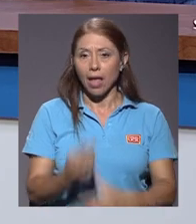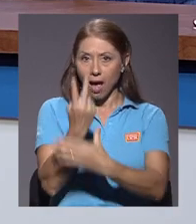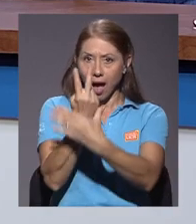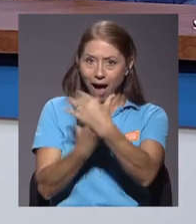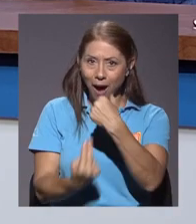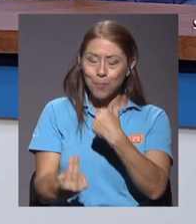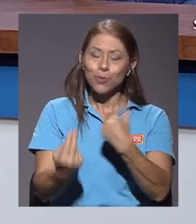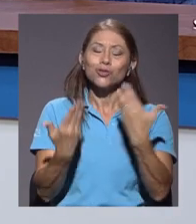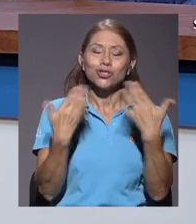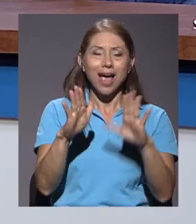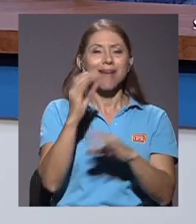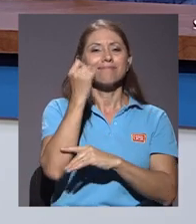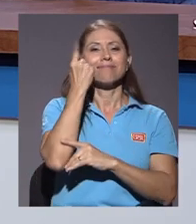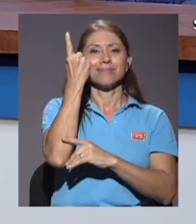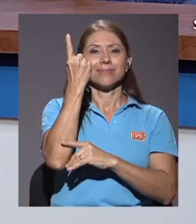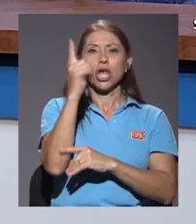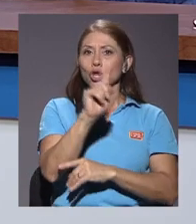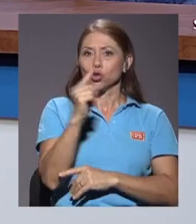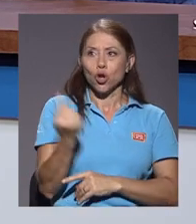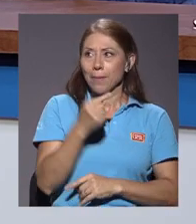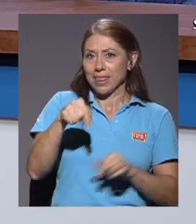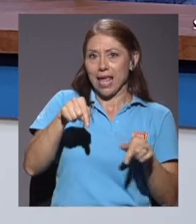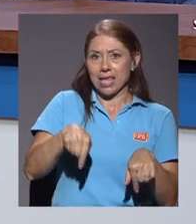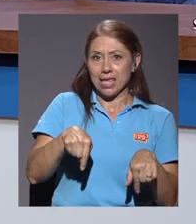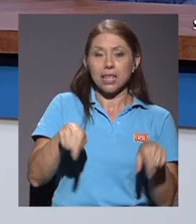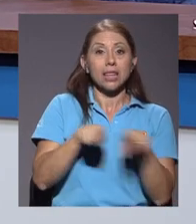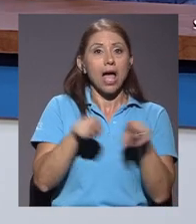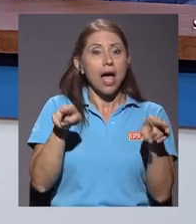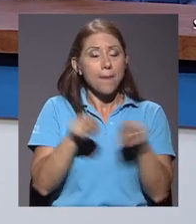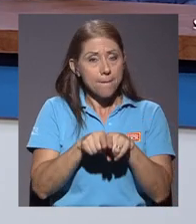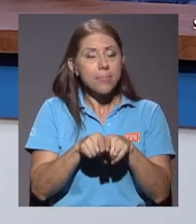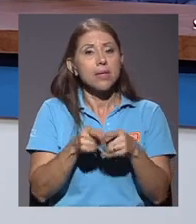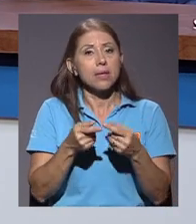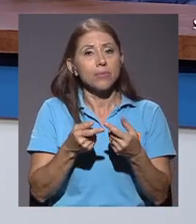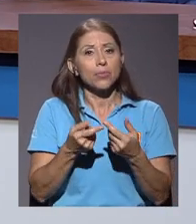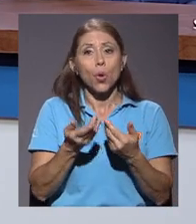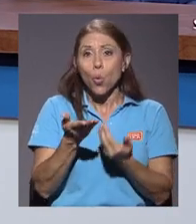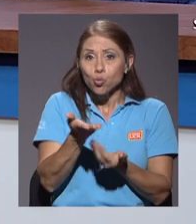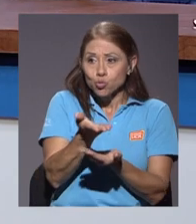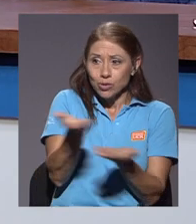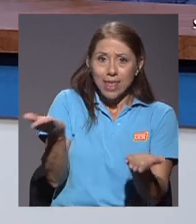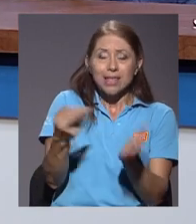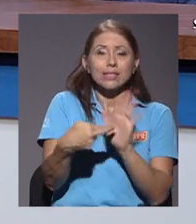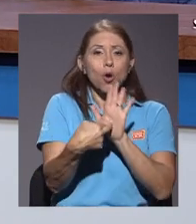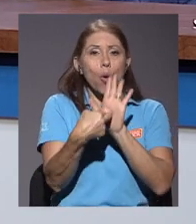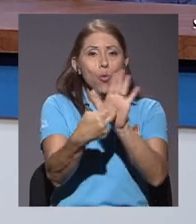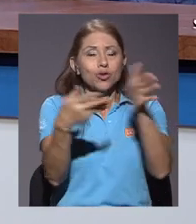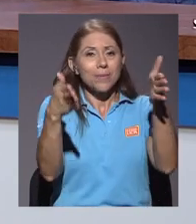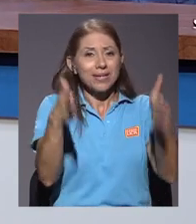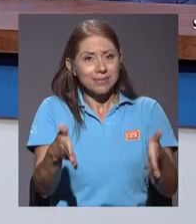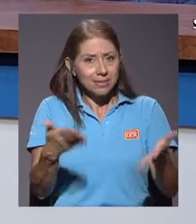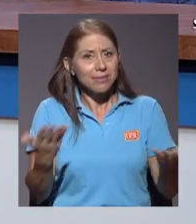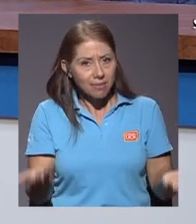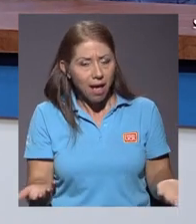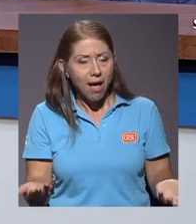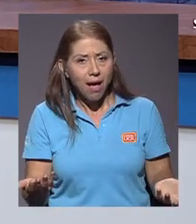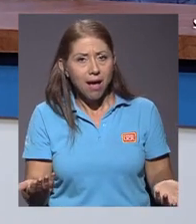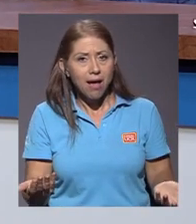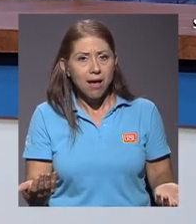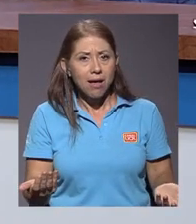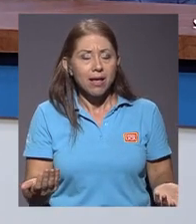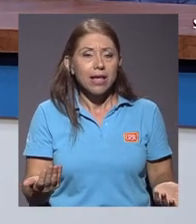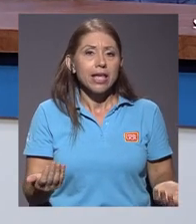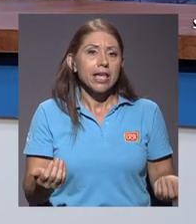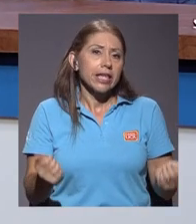bastante claro, no solo desde la academia, nuestra concepción al respecto, sino ustedes como representantes de estos ámbitos,